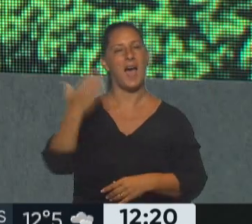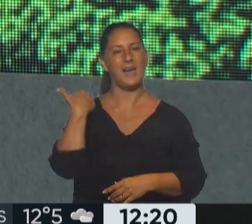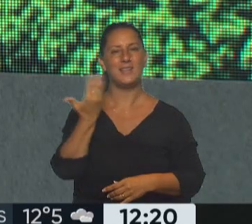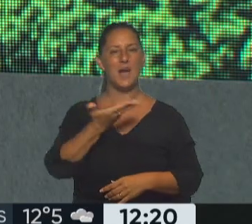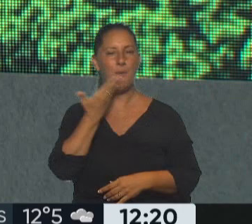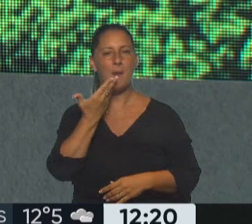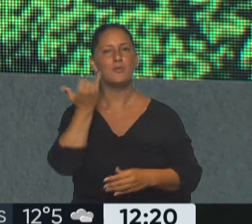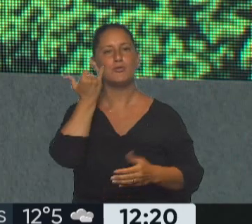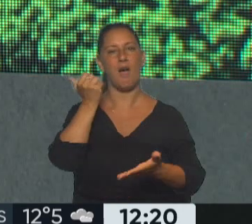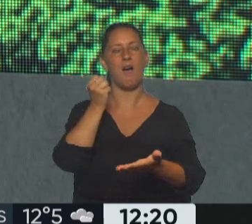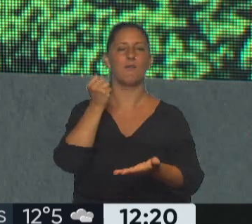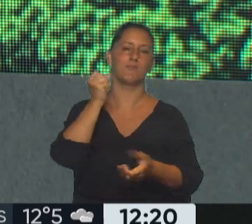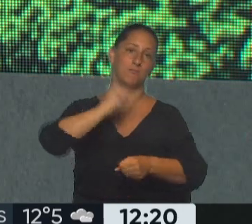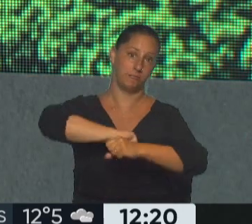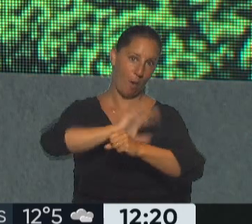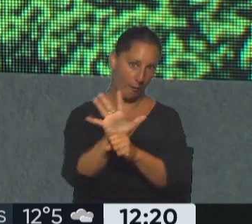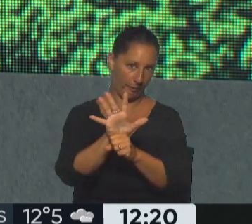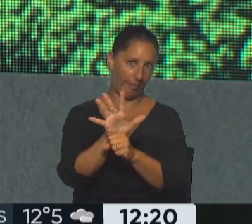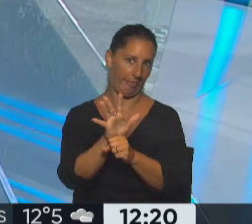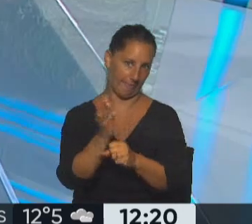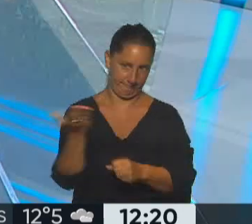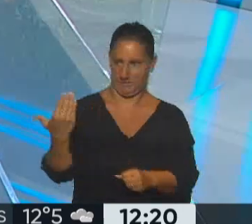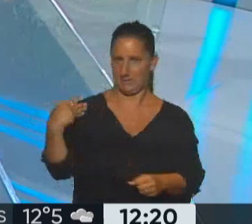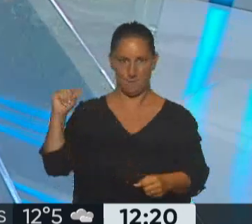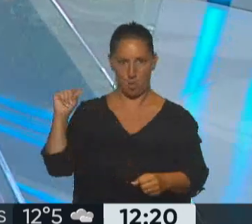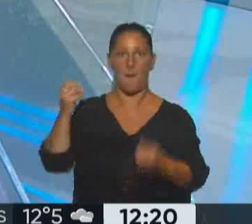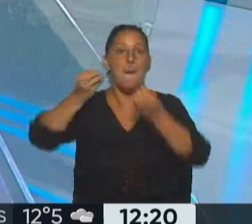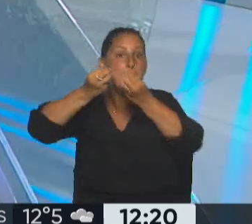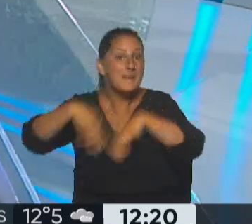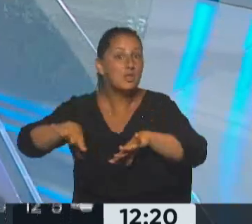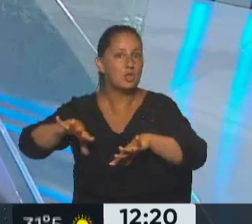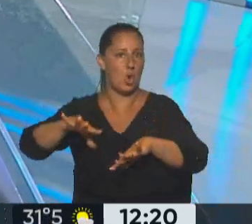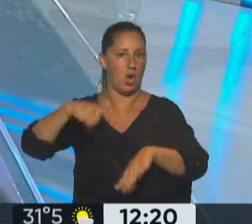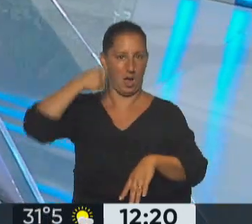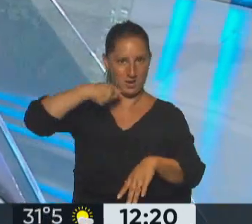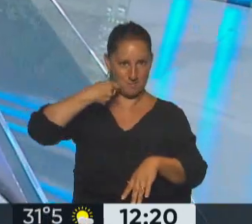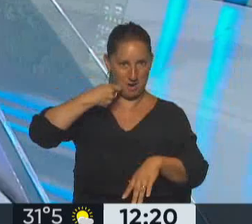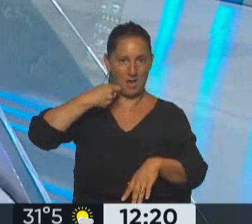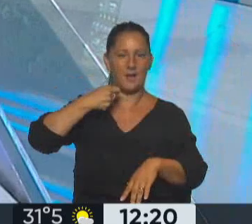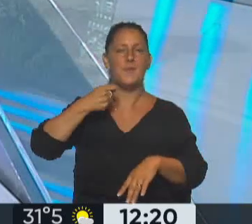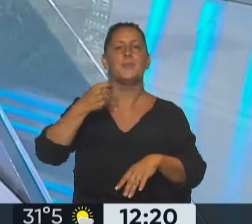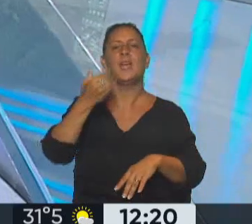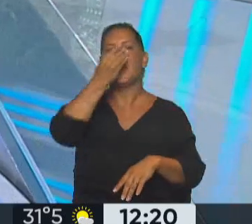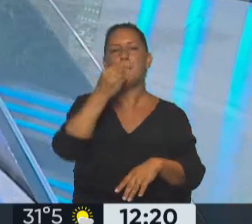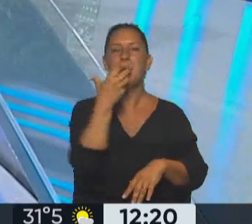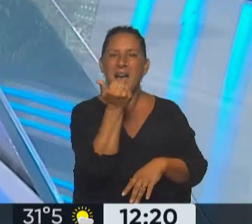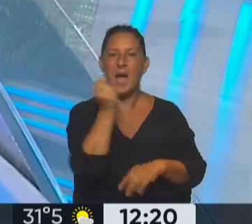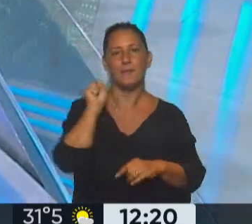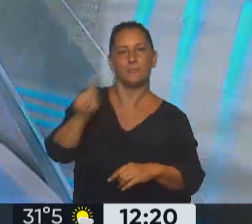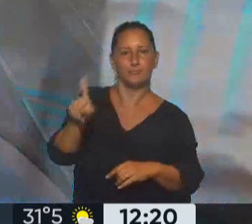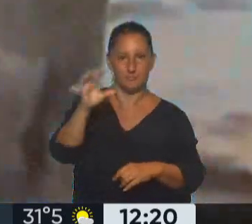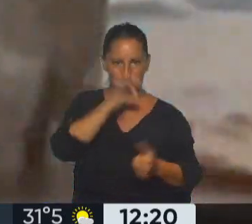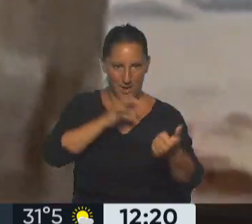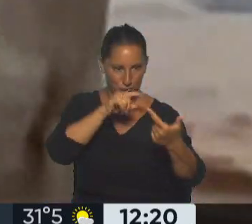antecedente claro del COVID que arrancó aparentemente en animales. El caso de la gripe porcina o gripe A, la